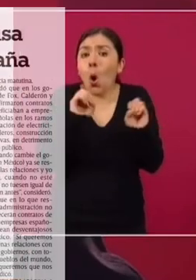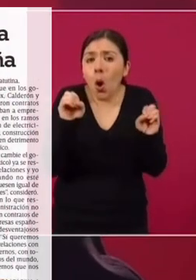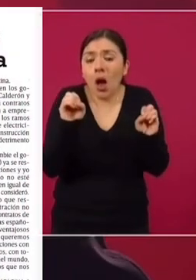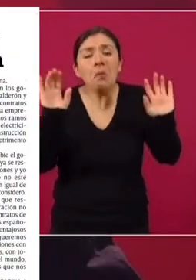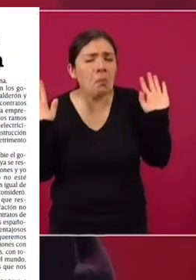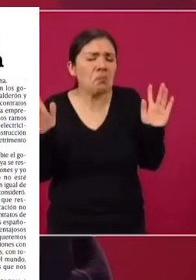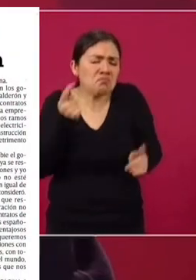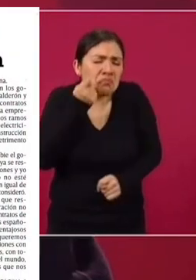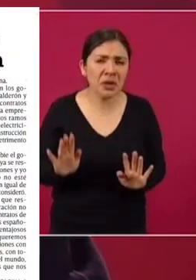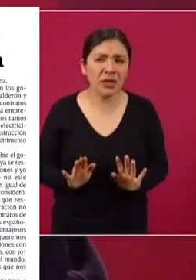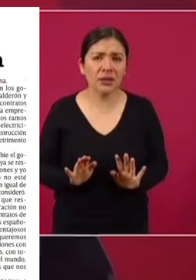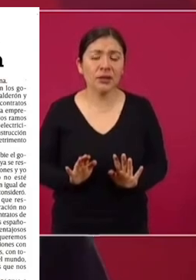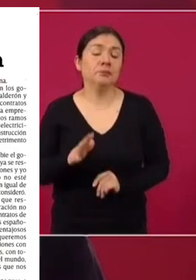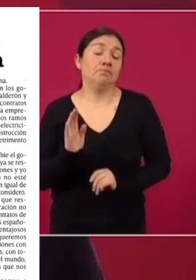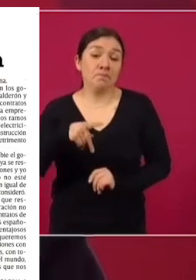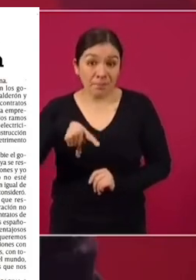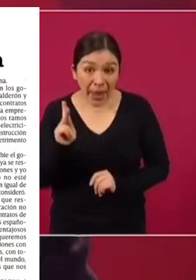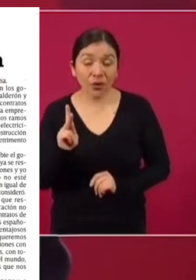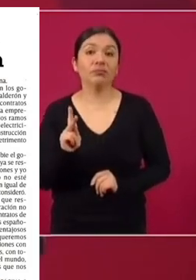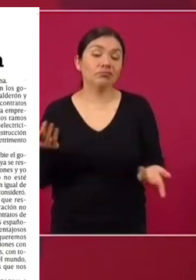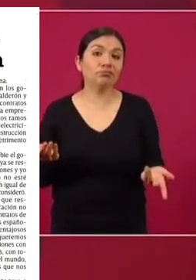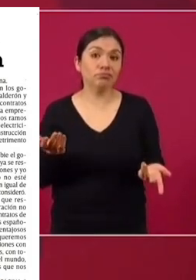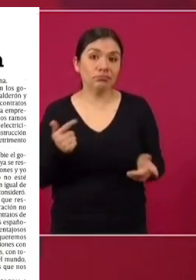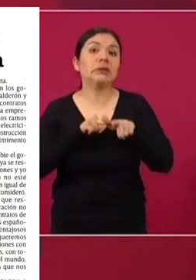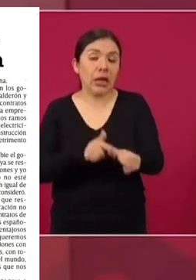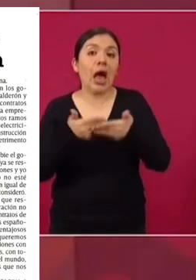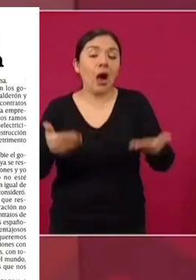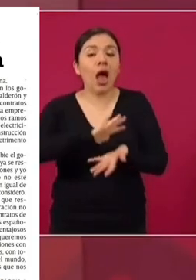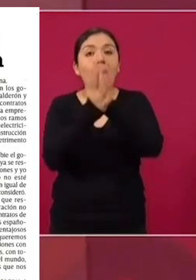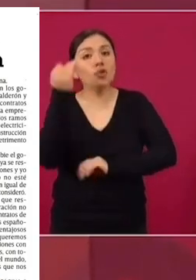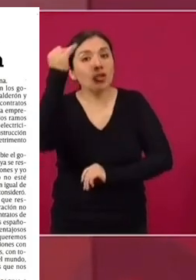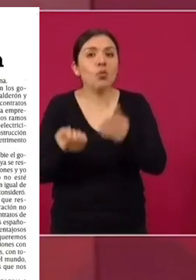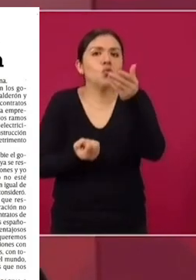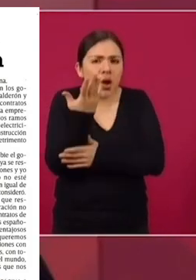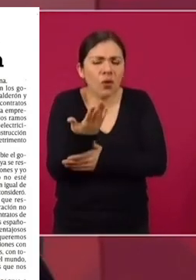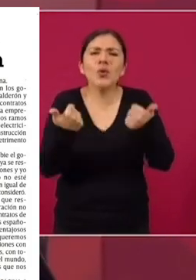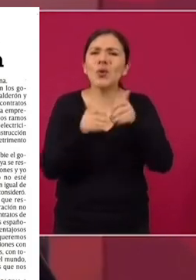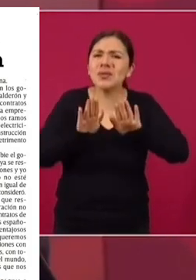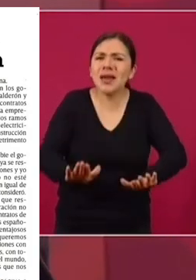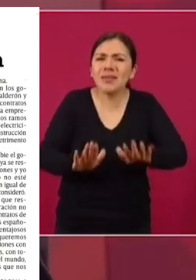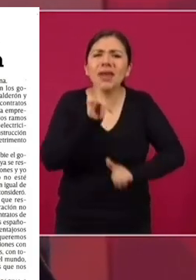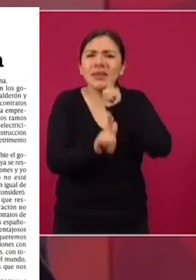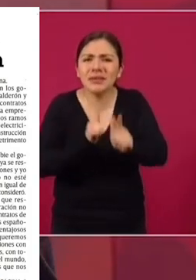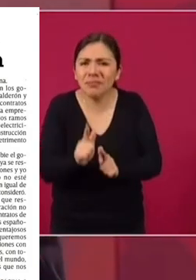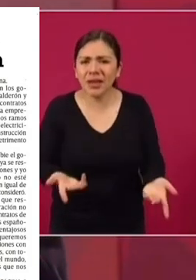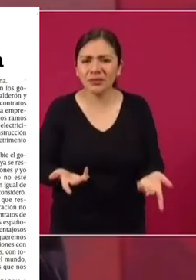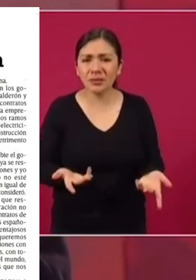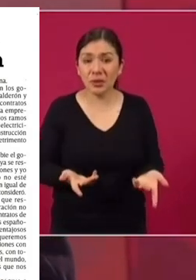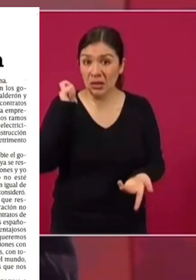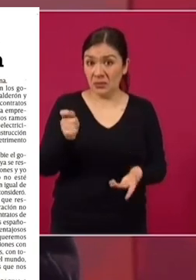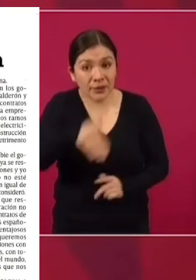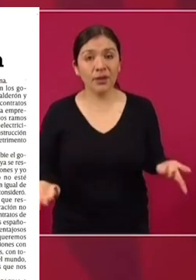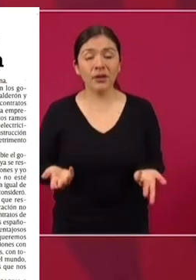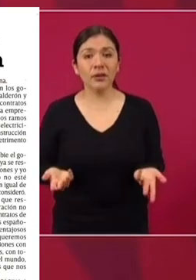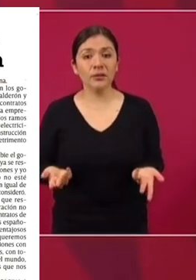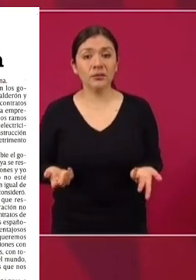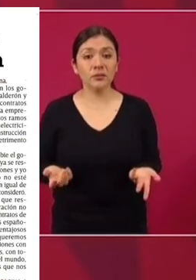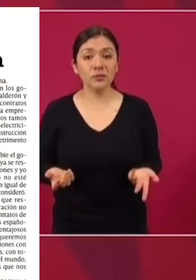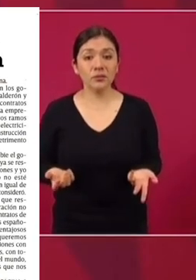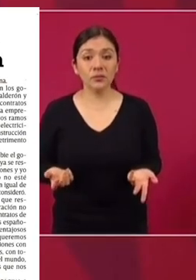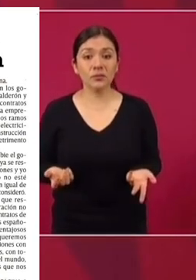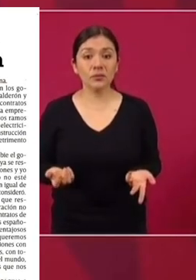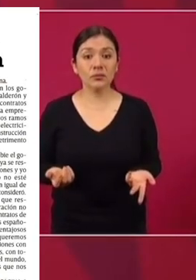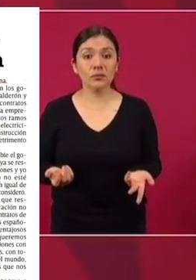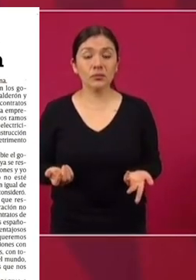hecho, no importa, pero vamos a entrar a una etapa nueva. Despacio, y repito, no es ruptura, porque